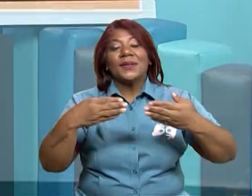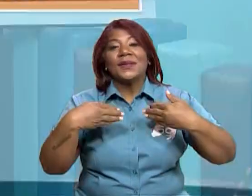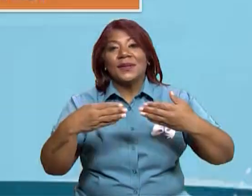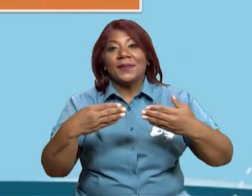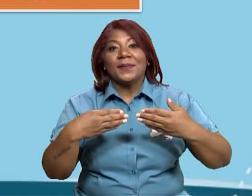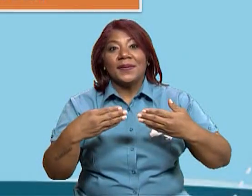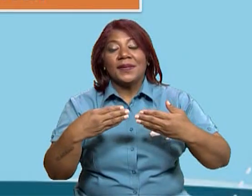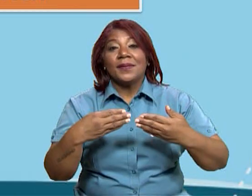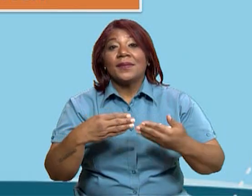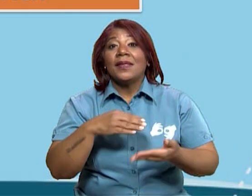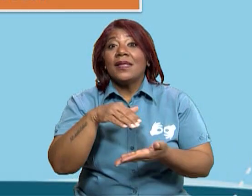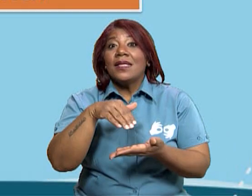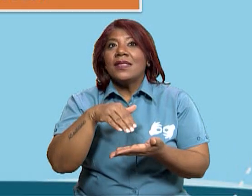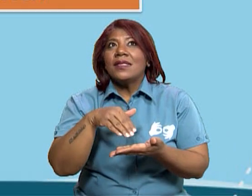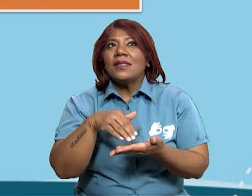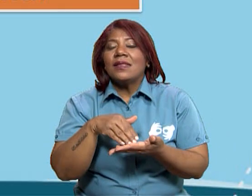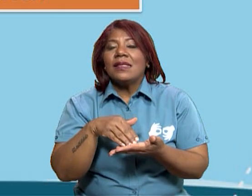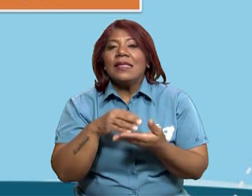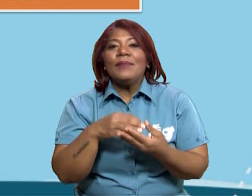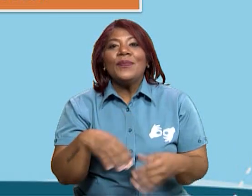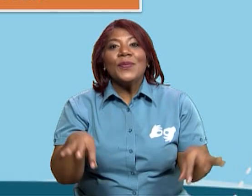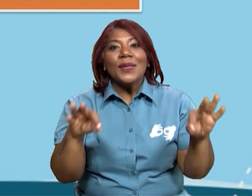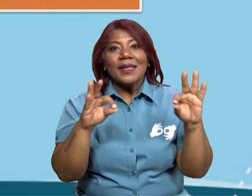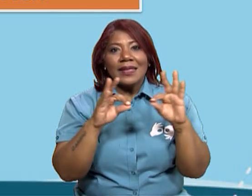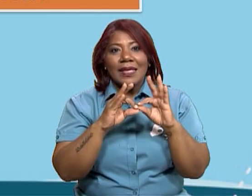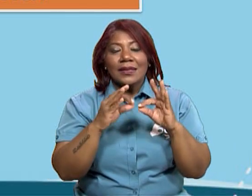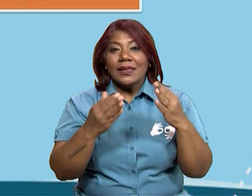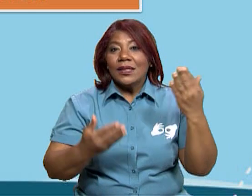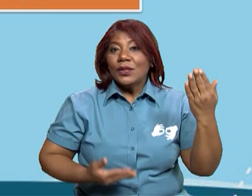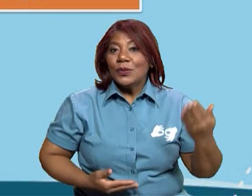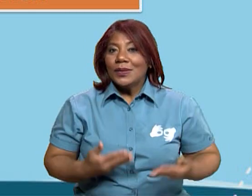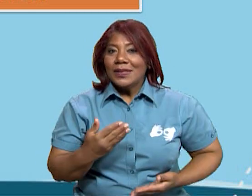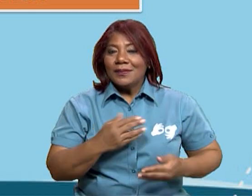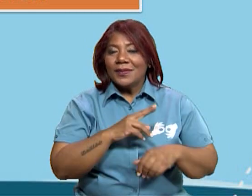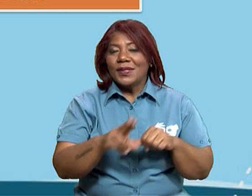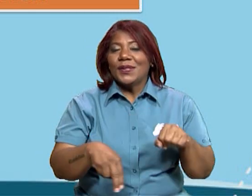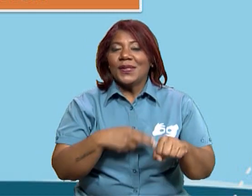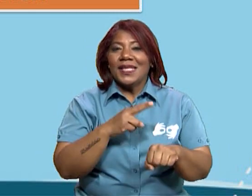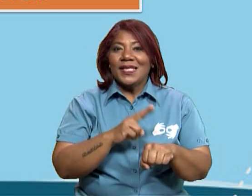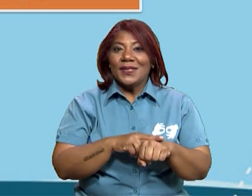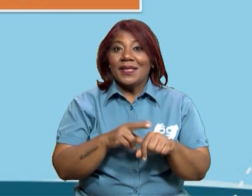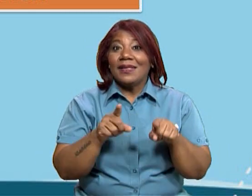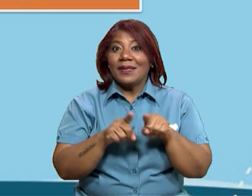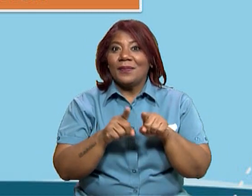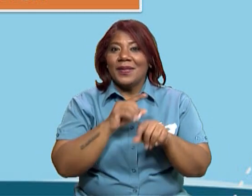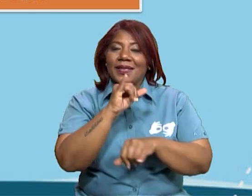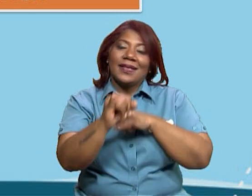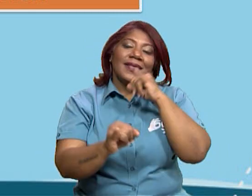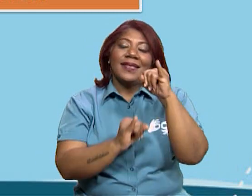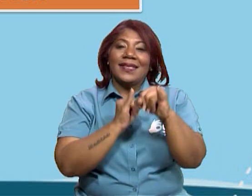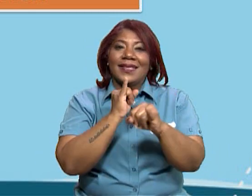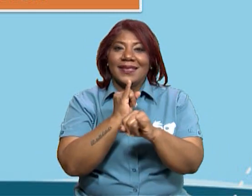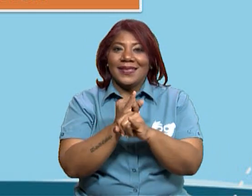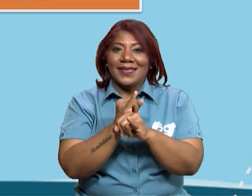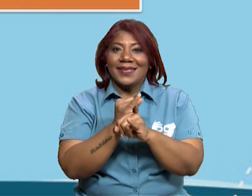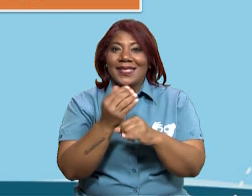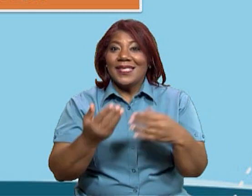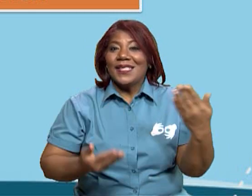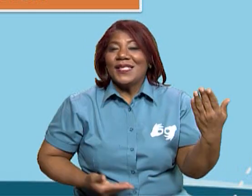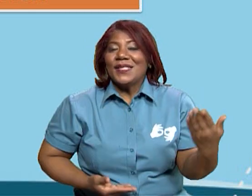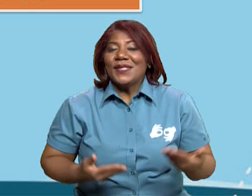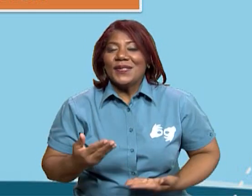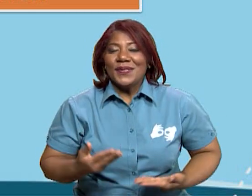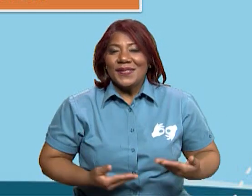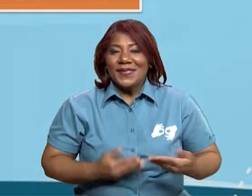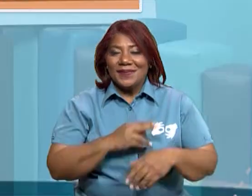Panamá, centro de servicio nacional e internacional. Panamá como centro de servicio nacional